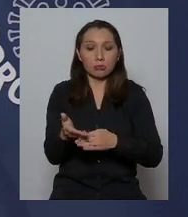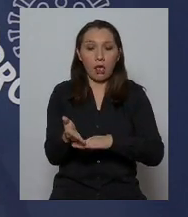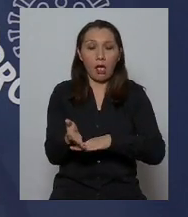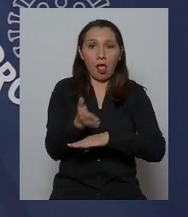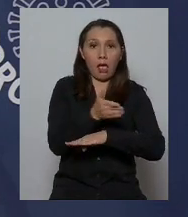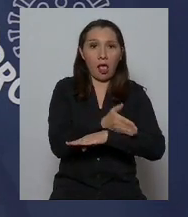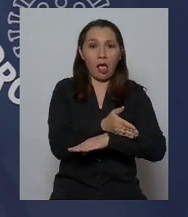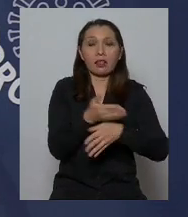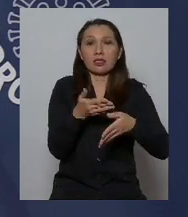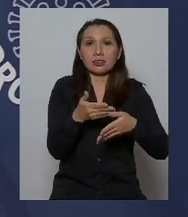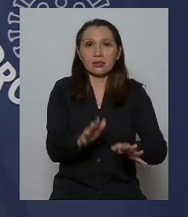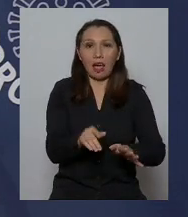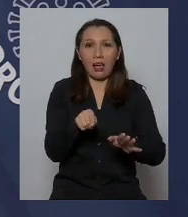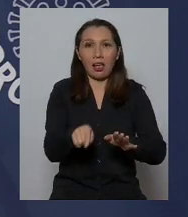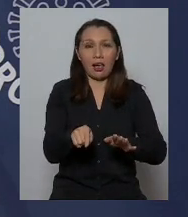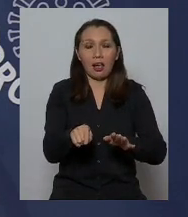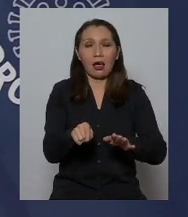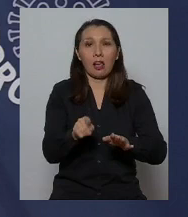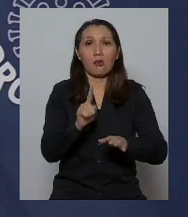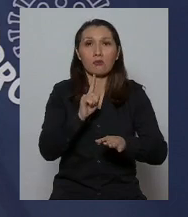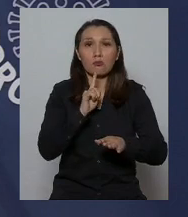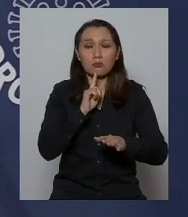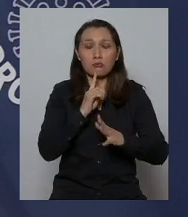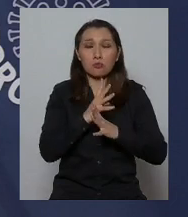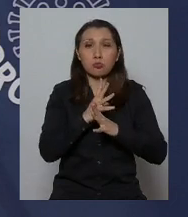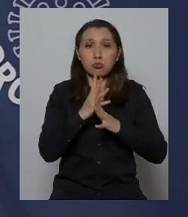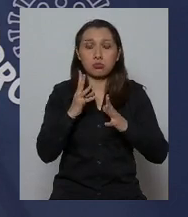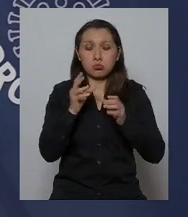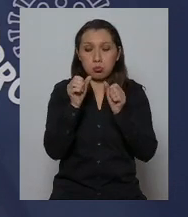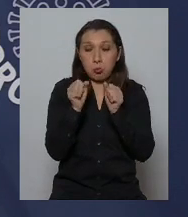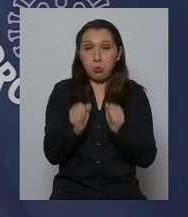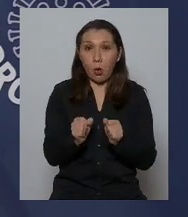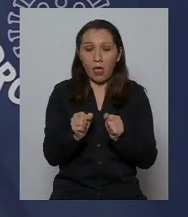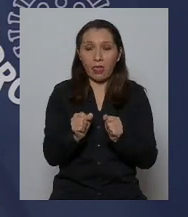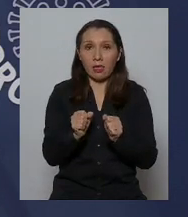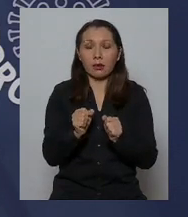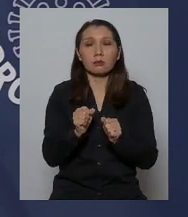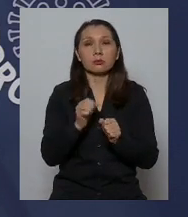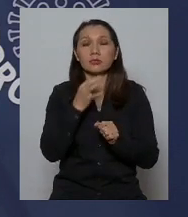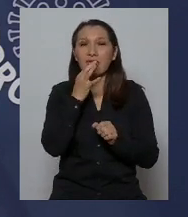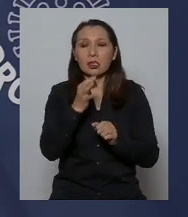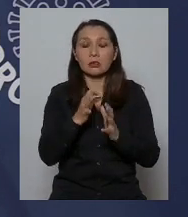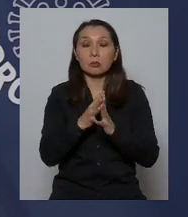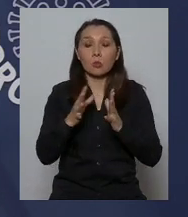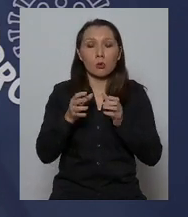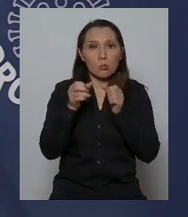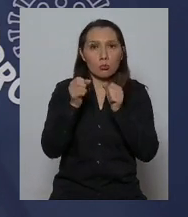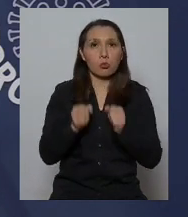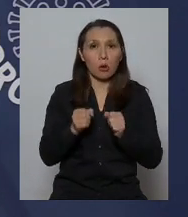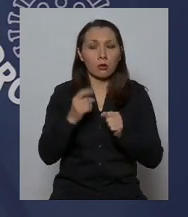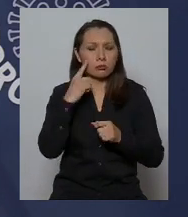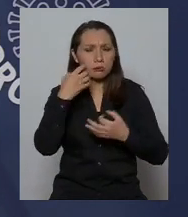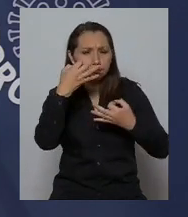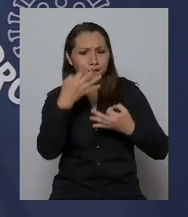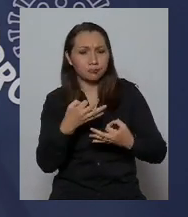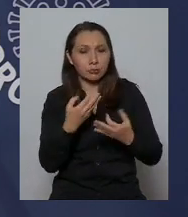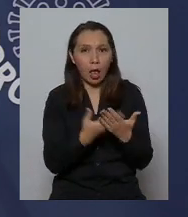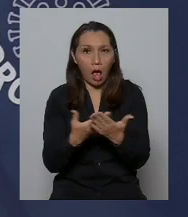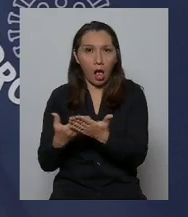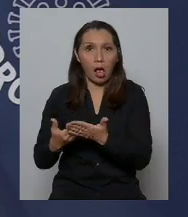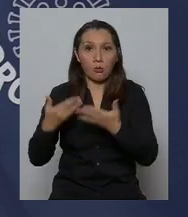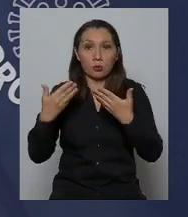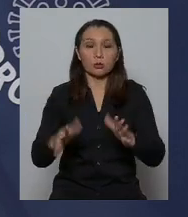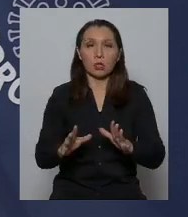que con altísima probabilidad, eso es lo que nos permite decir el conocimiento actual,